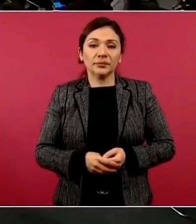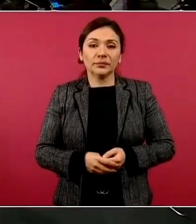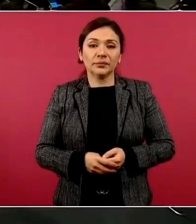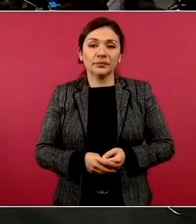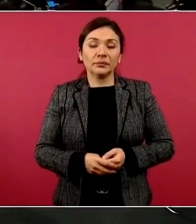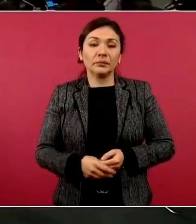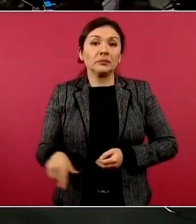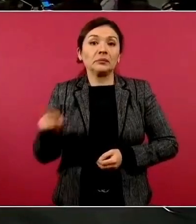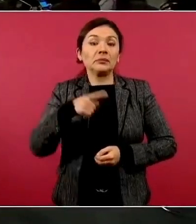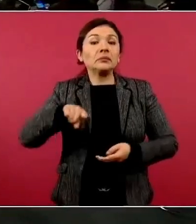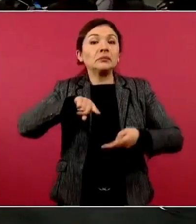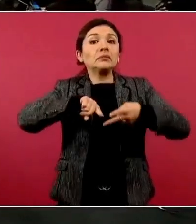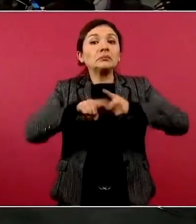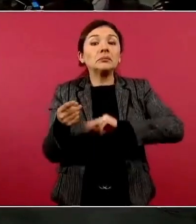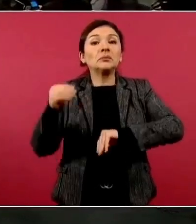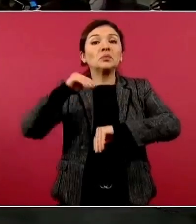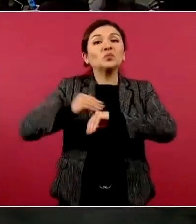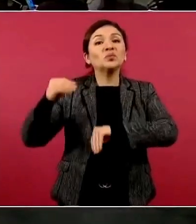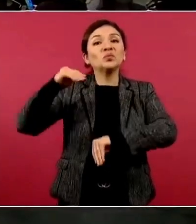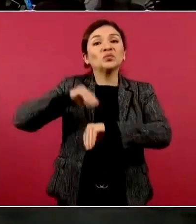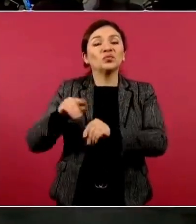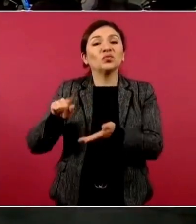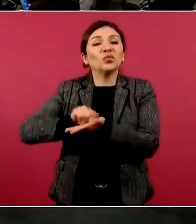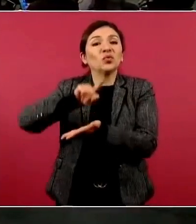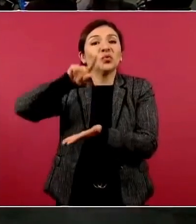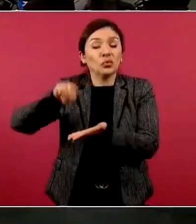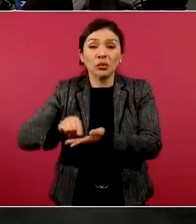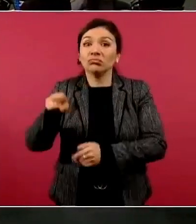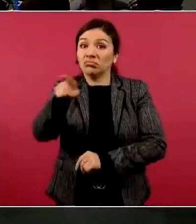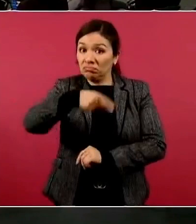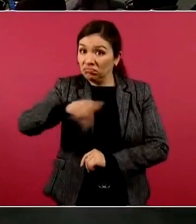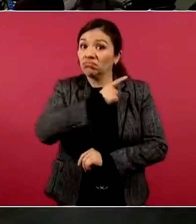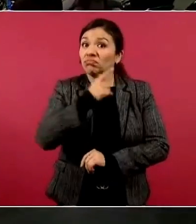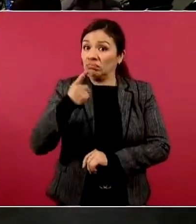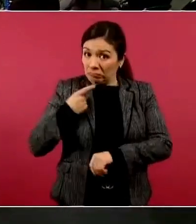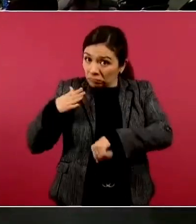empezaron a poner en sus tweets, hay que comprar dólares.